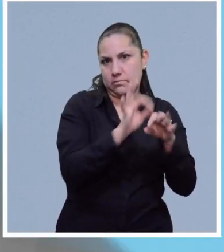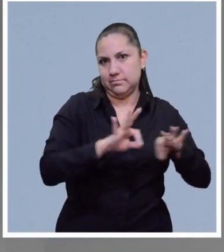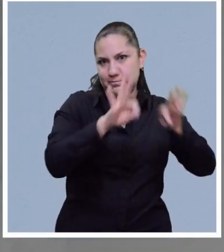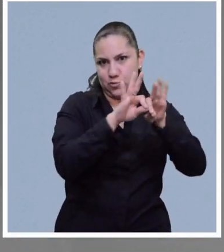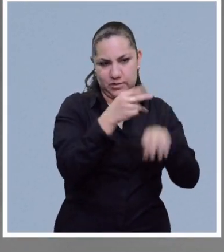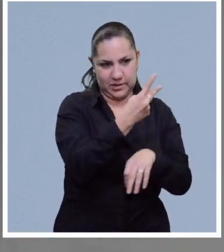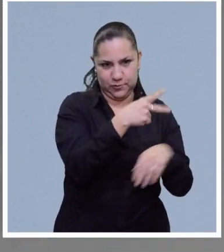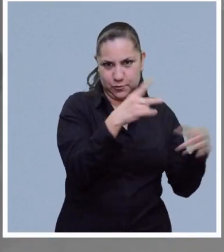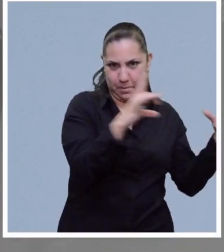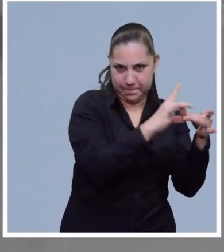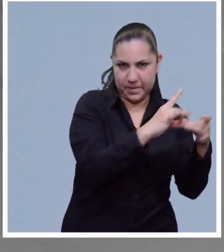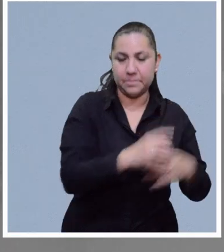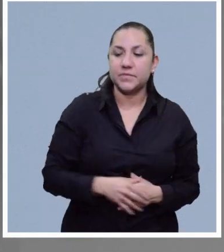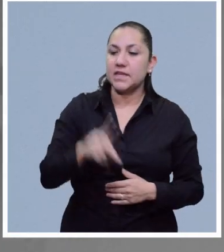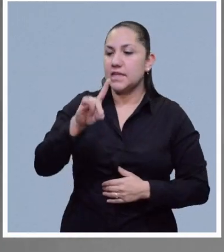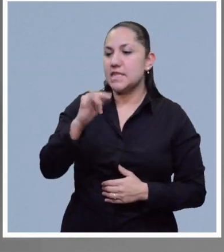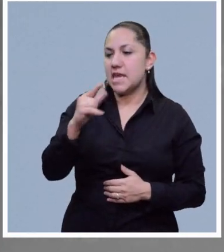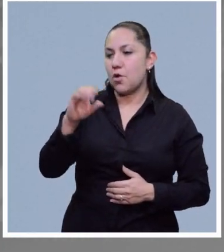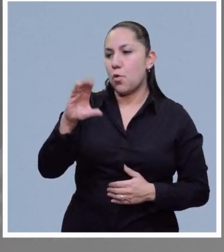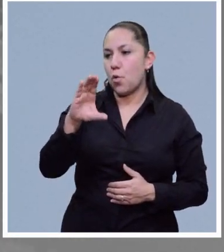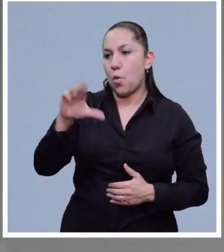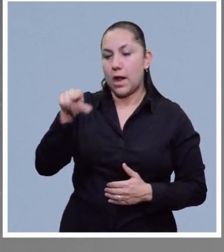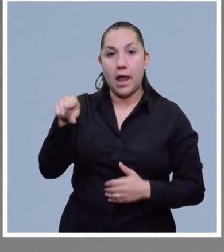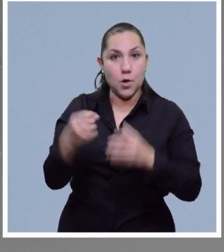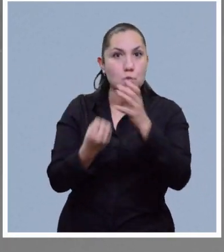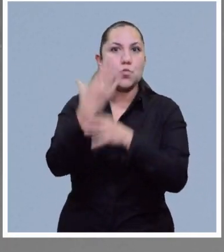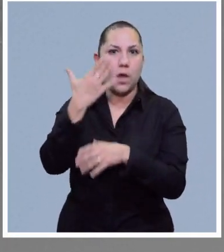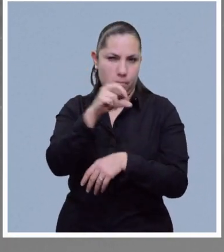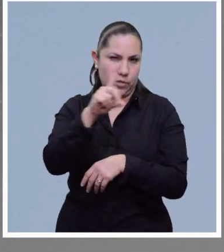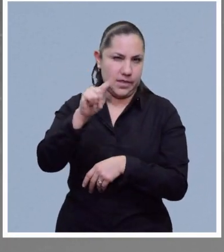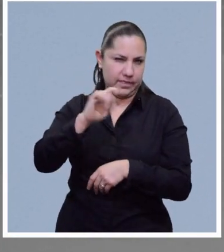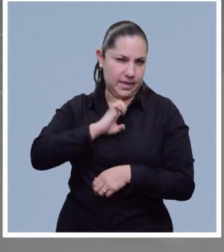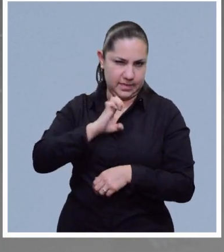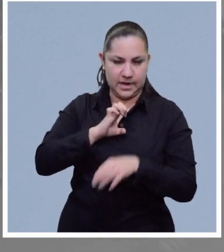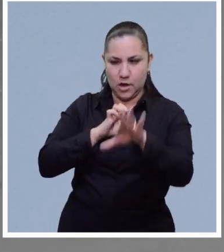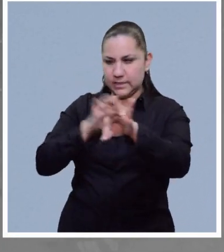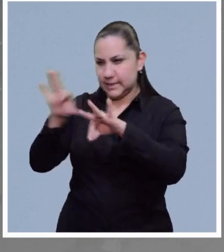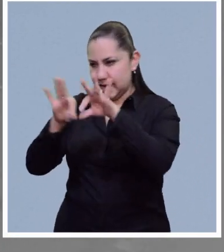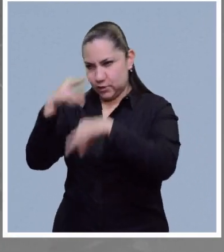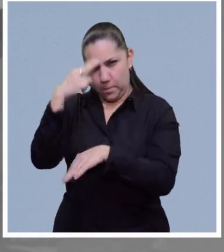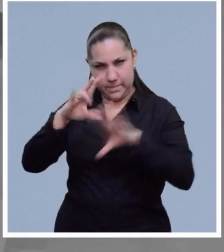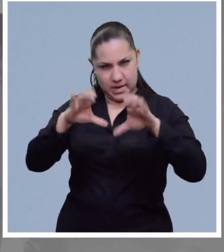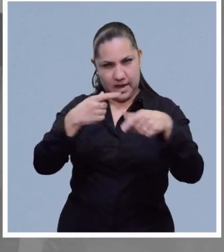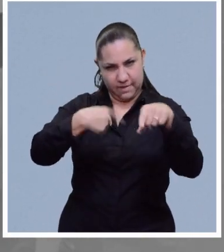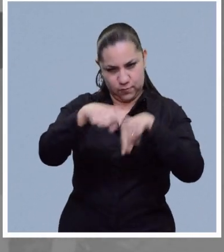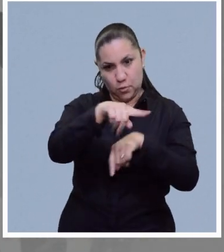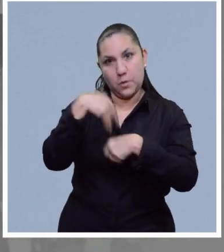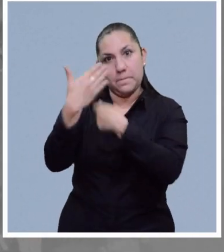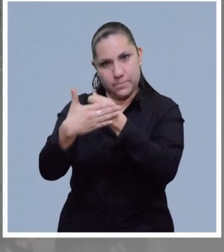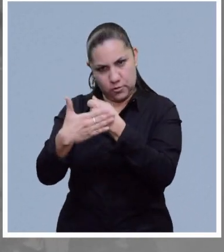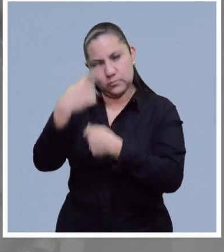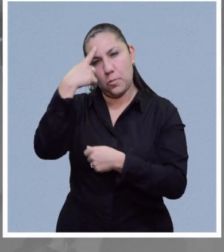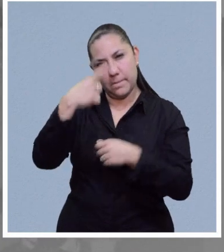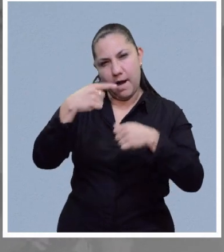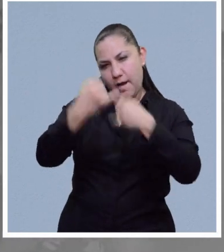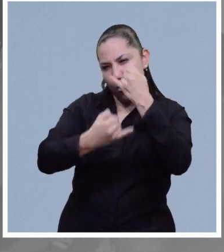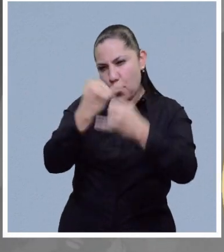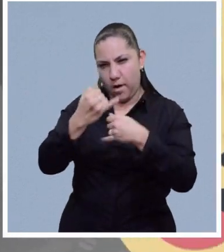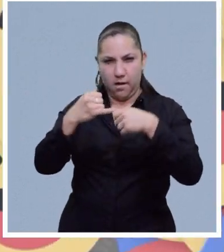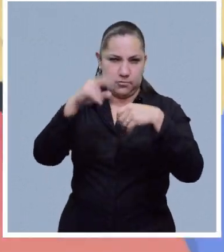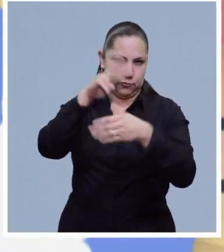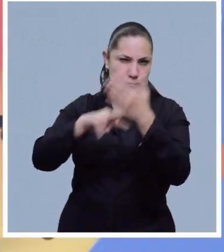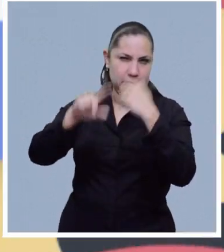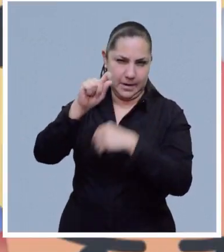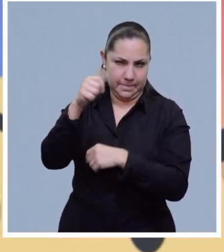compañía. Diego Coca, ex futbolista argentino, fue anunciado como nuevo director técnico de la Selección Mexicana de Fútbol rumbo al Mundial